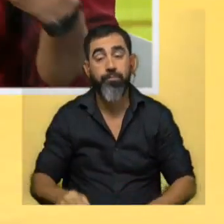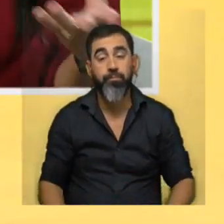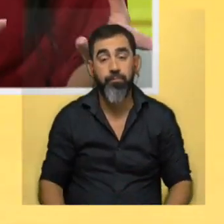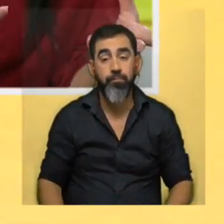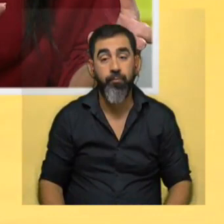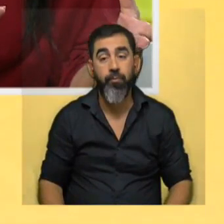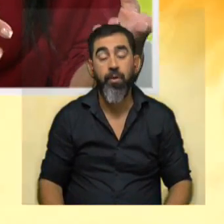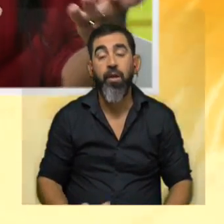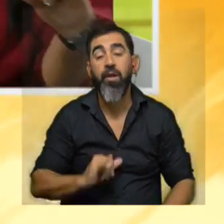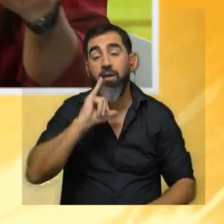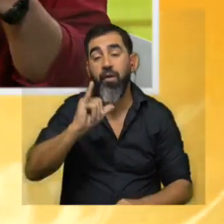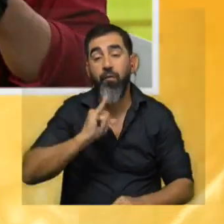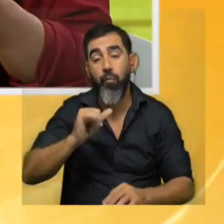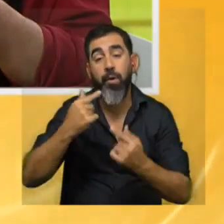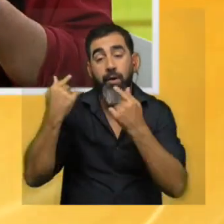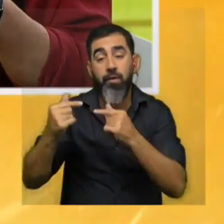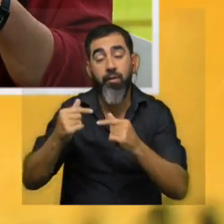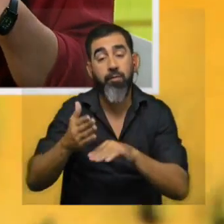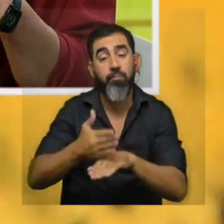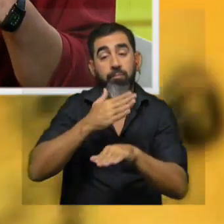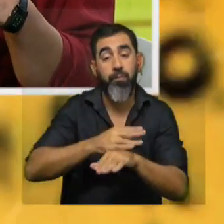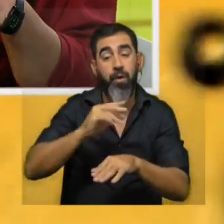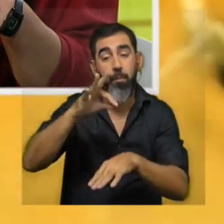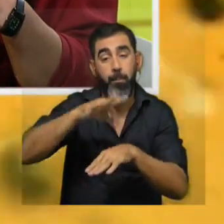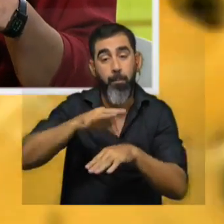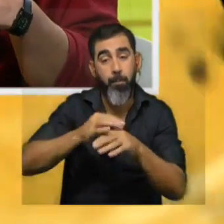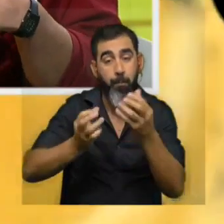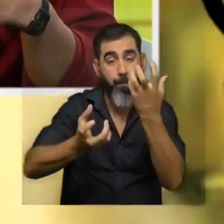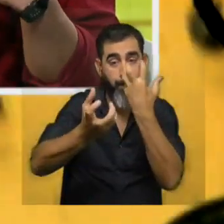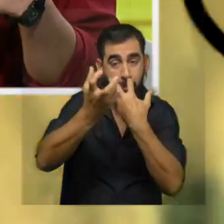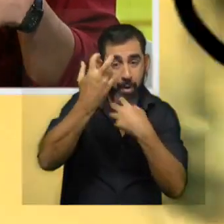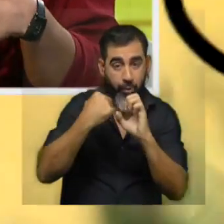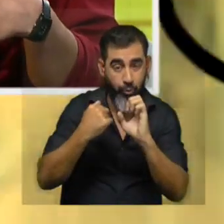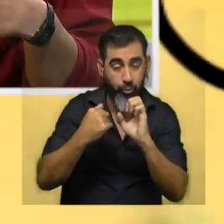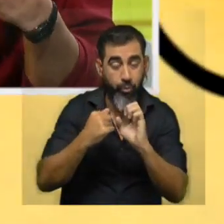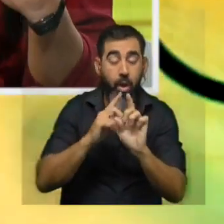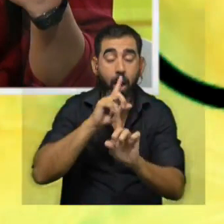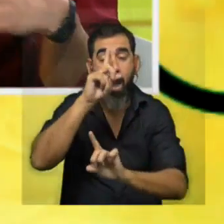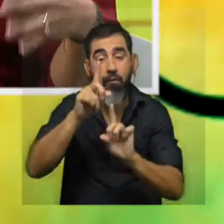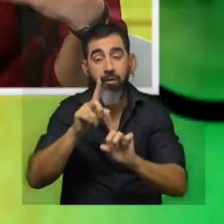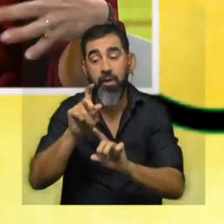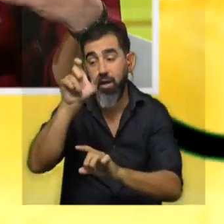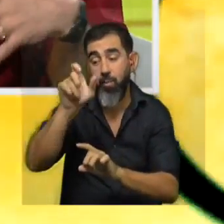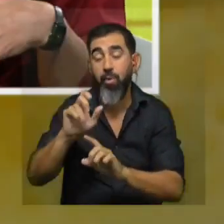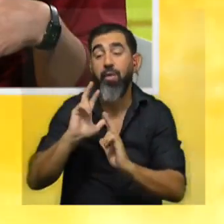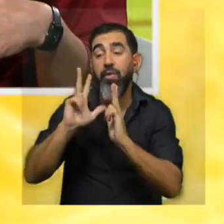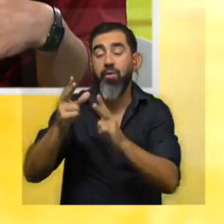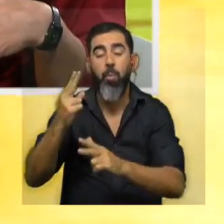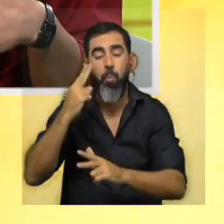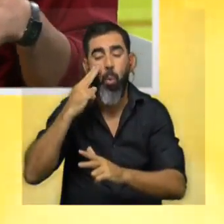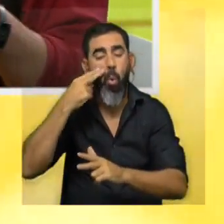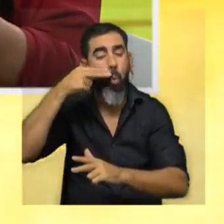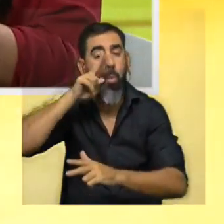un reporte de tutor no es lo mismo que un diagnóstico de un veterinario que sea etólogo muchas veces nos pasa que el tutor reporta como un problema de